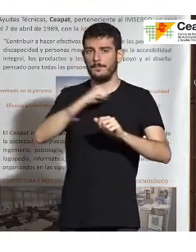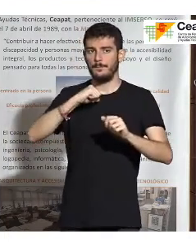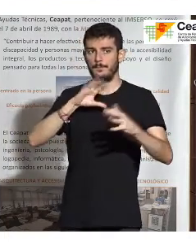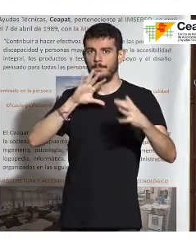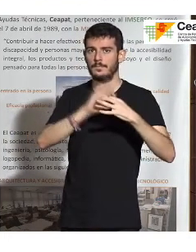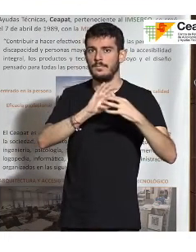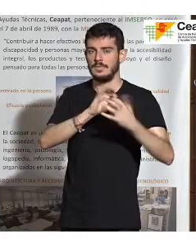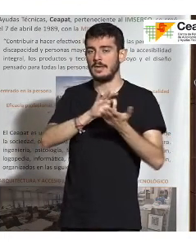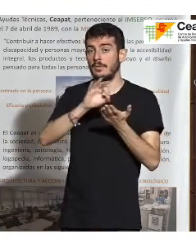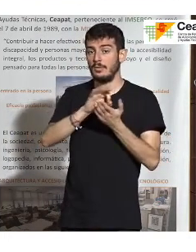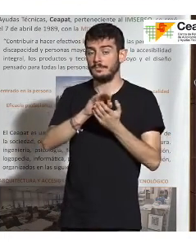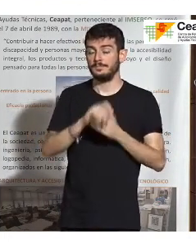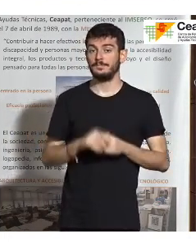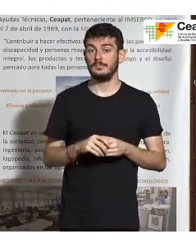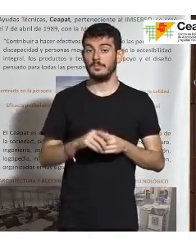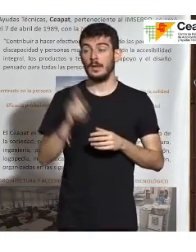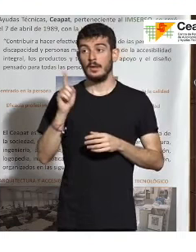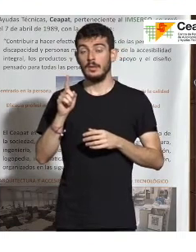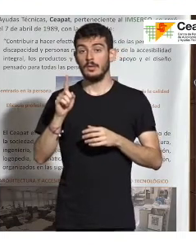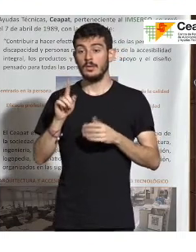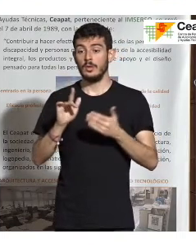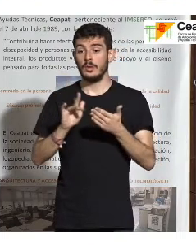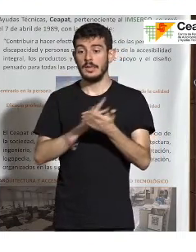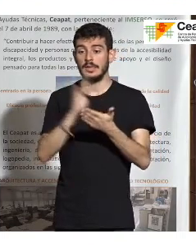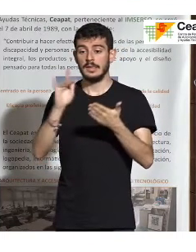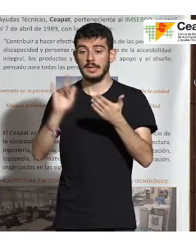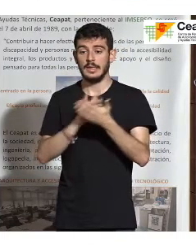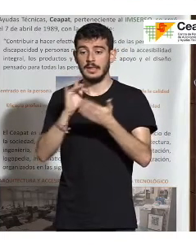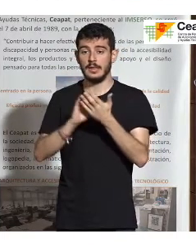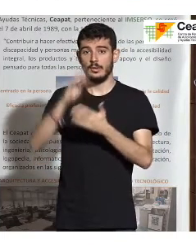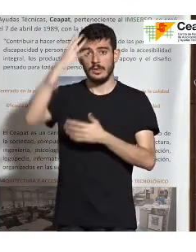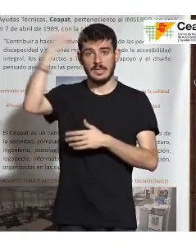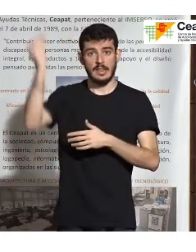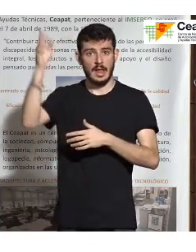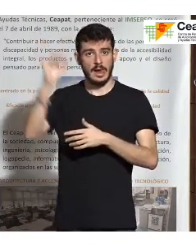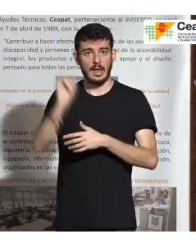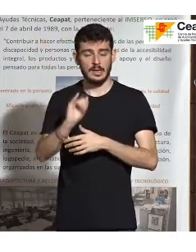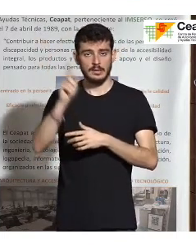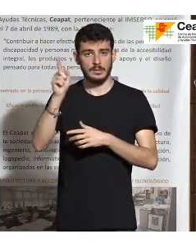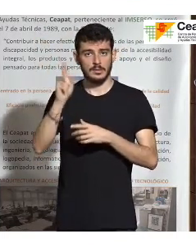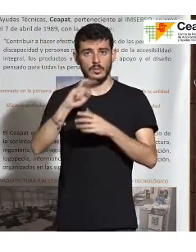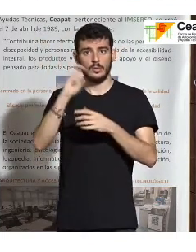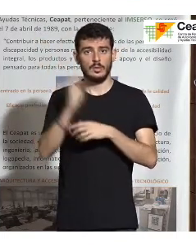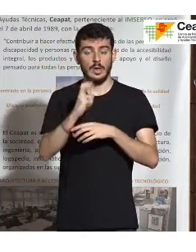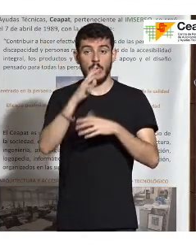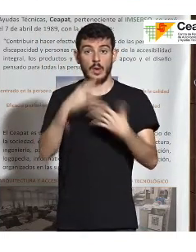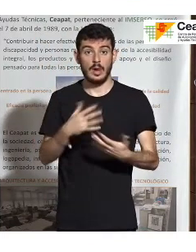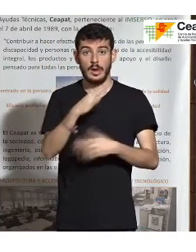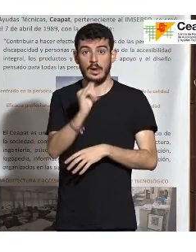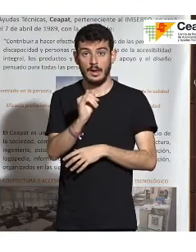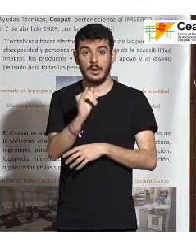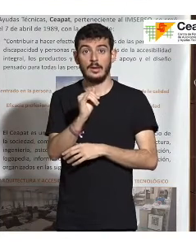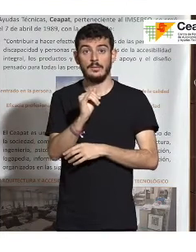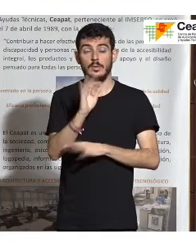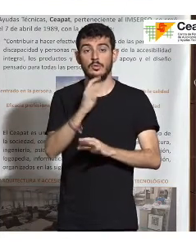sí que tiene una digitalización que nosotros todavía está por llegar, en todas las infraestructuras que realmente actualmente existen, aunque